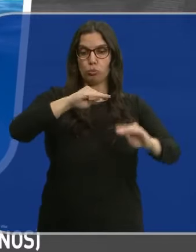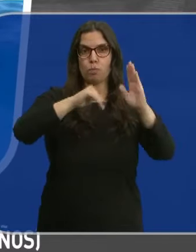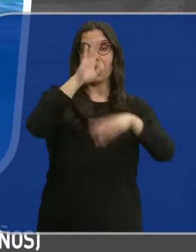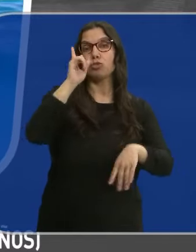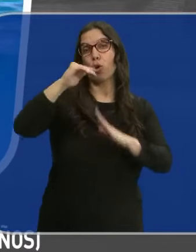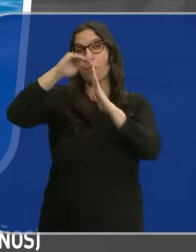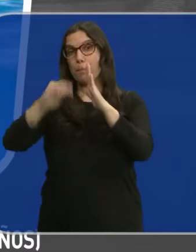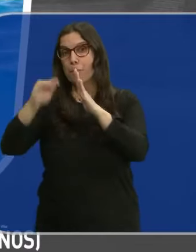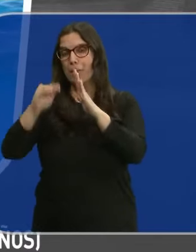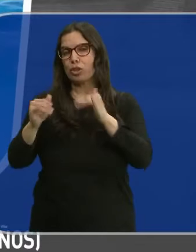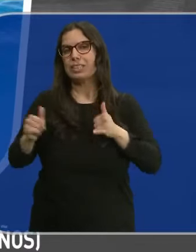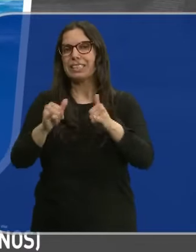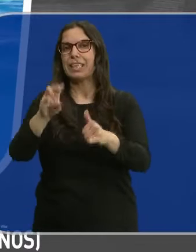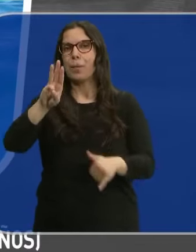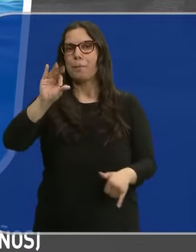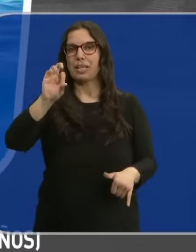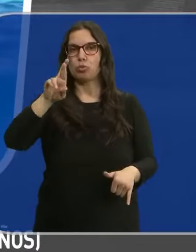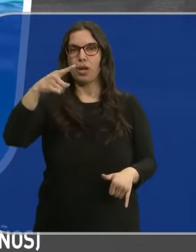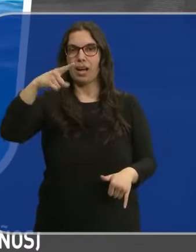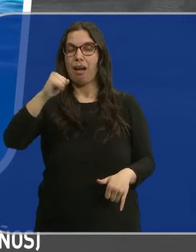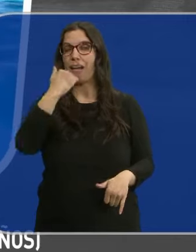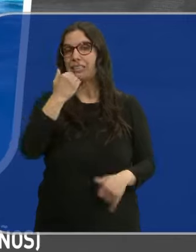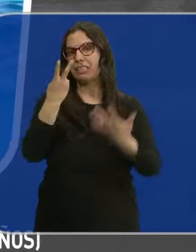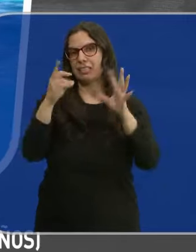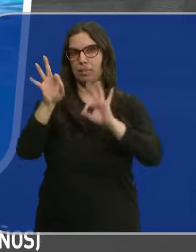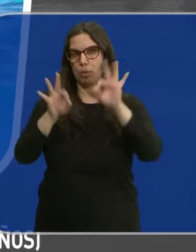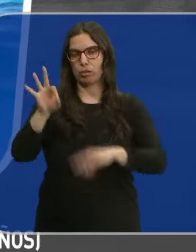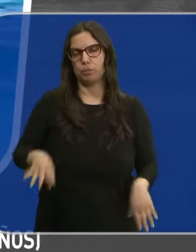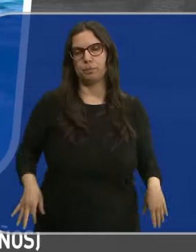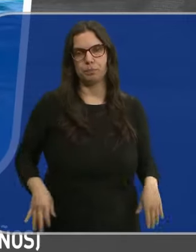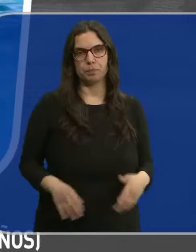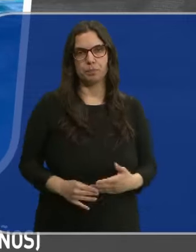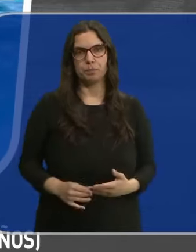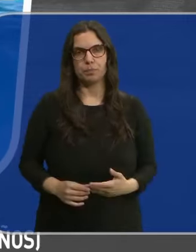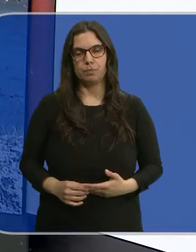está por debajo el sistema Pisuelga, que se sitúa cerca del 70%.